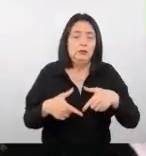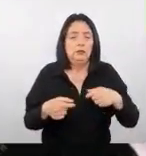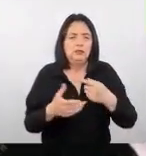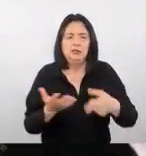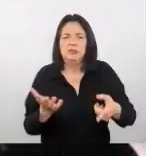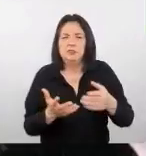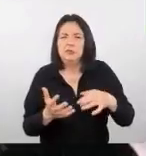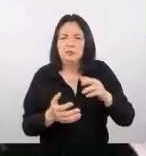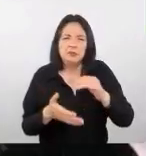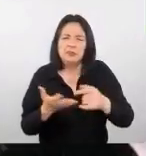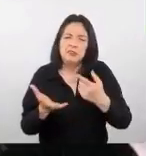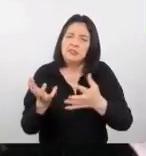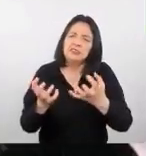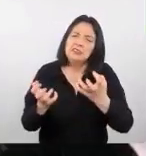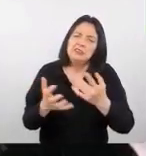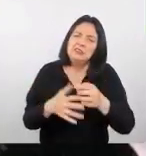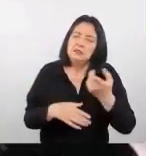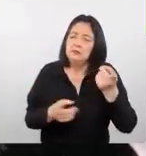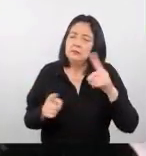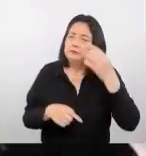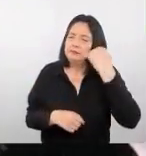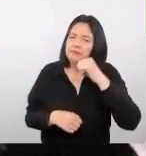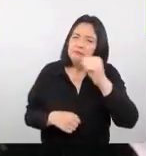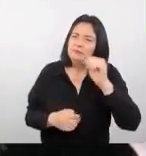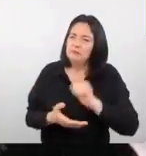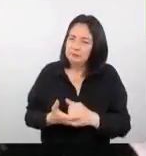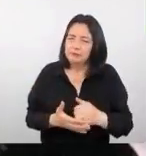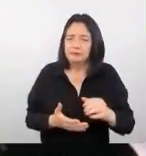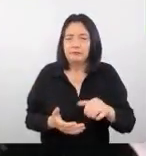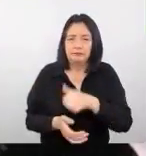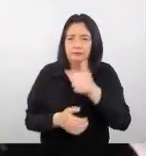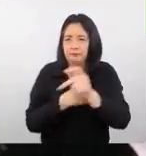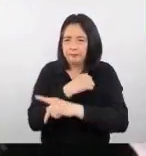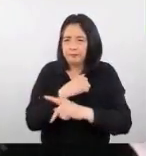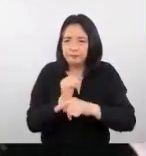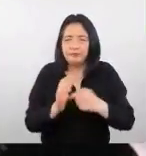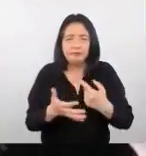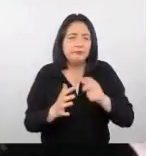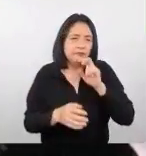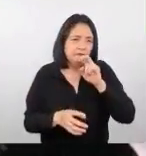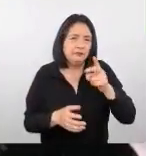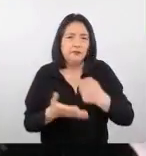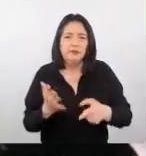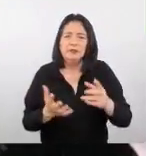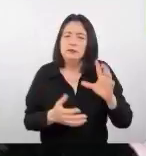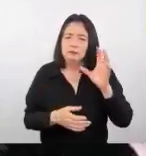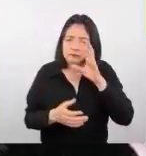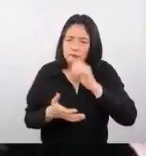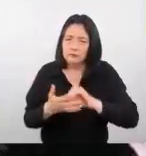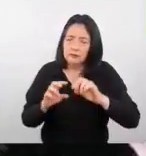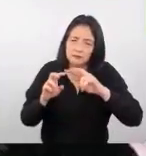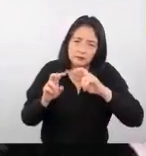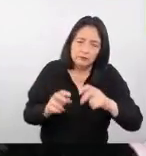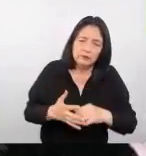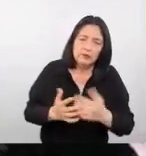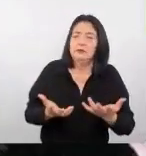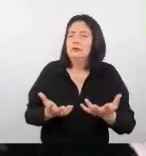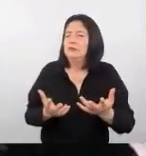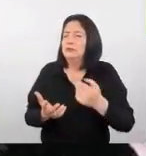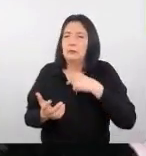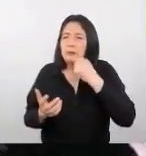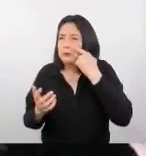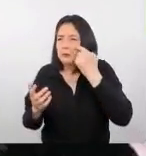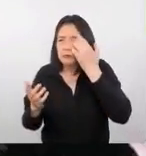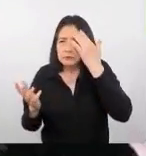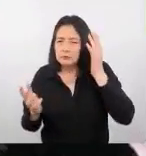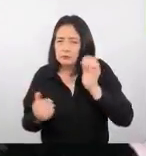al momento de viajar de manera internacional vamos a ver que van a buscar explorar un mundo desconocido entonces